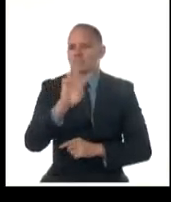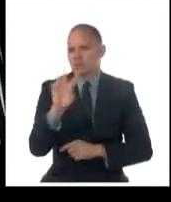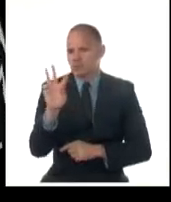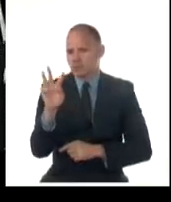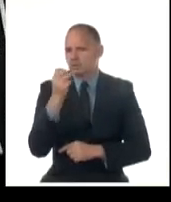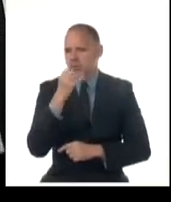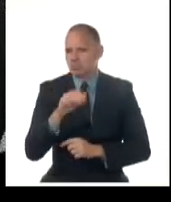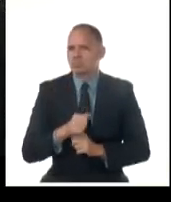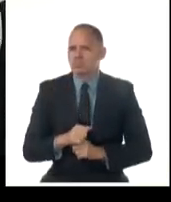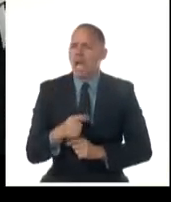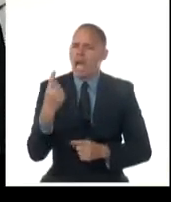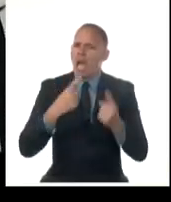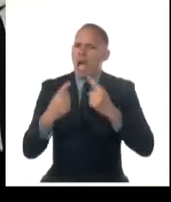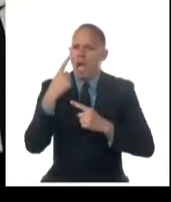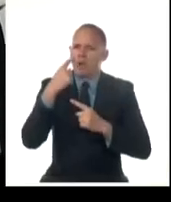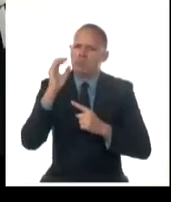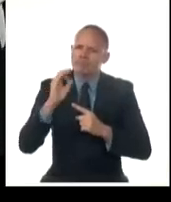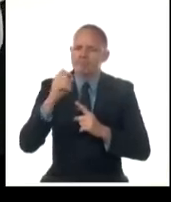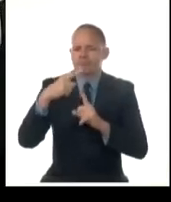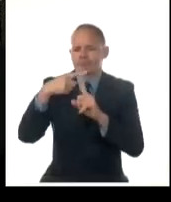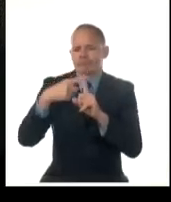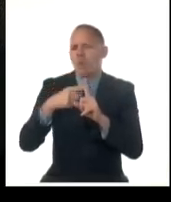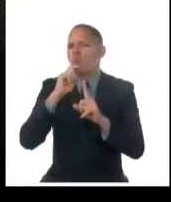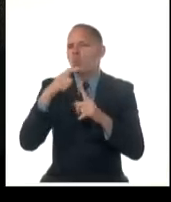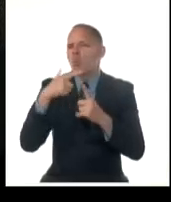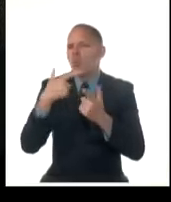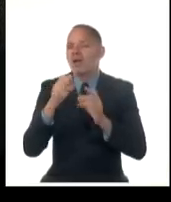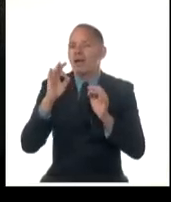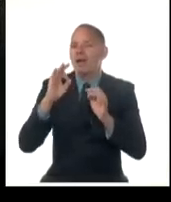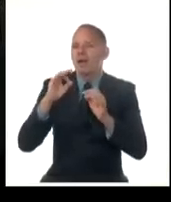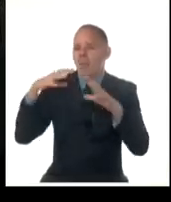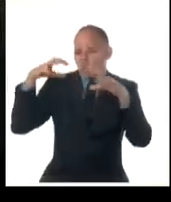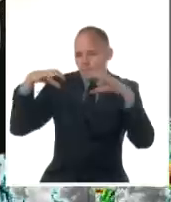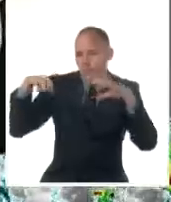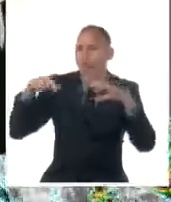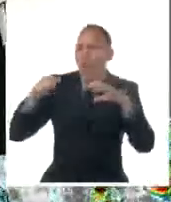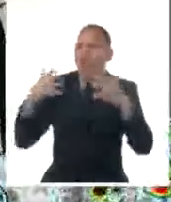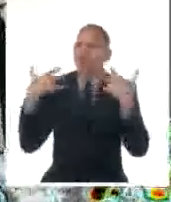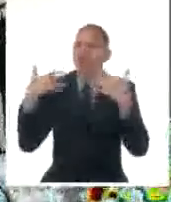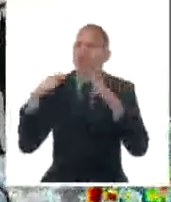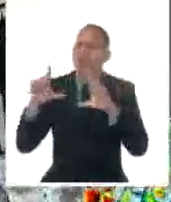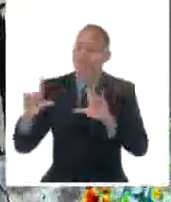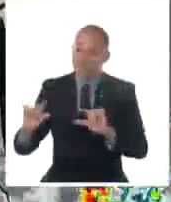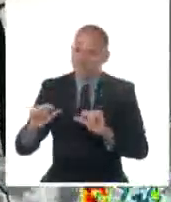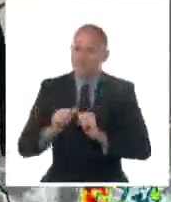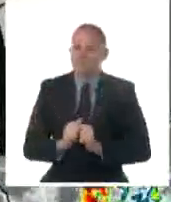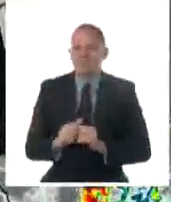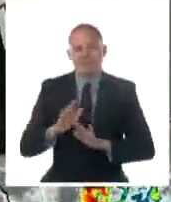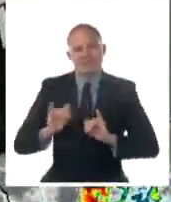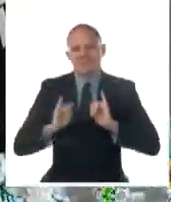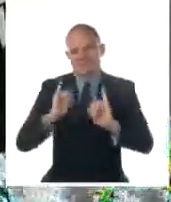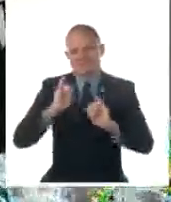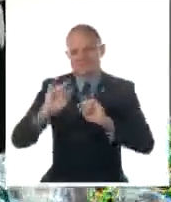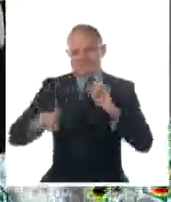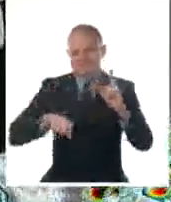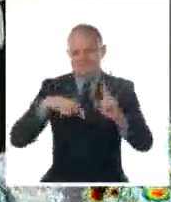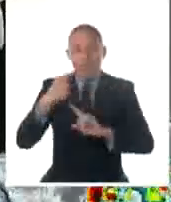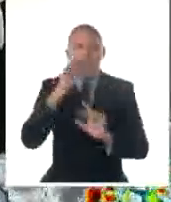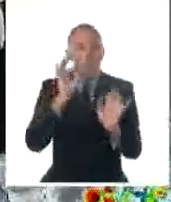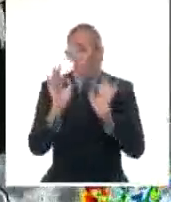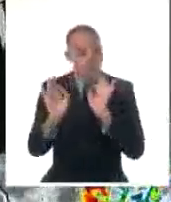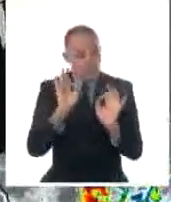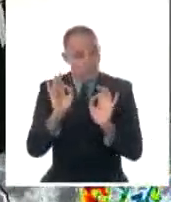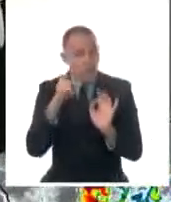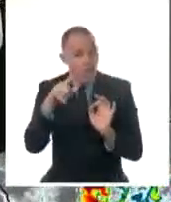Celsius. Pueden ser inferiores las máximas en las áreas donde persistan las lluvias. Esto es todo en cuanto al tiempo, que tengan un feliz día y prestar atención